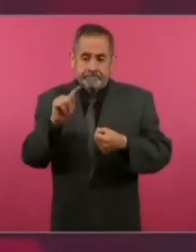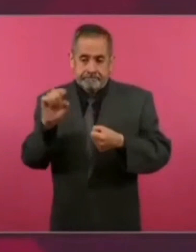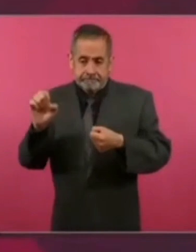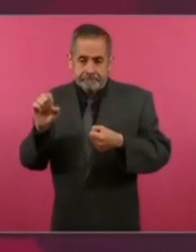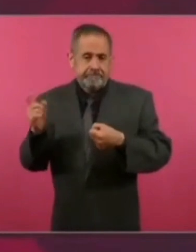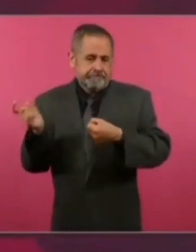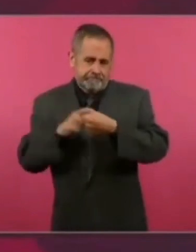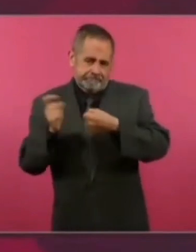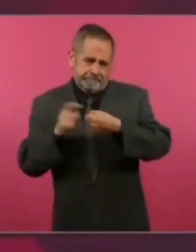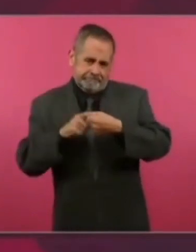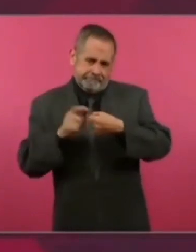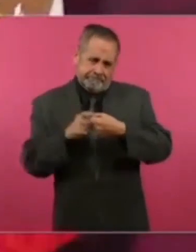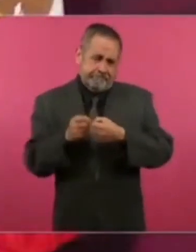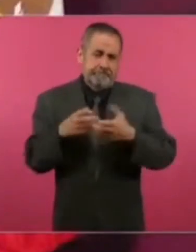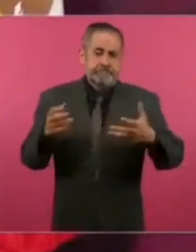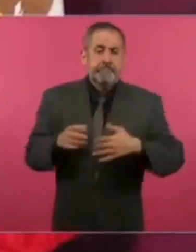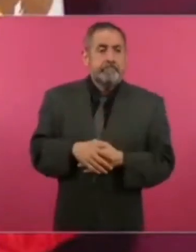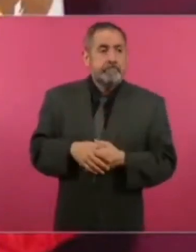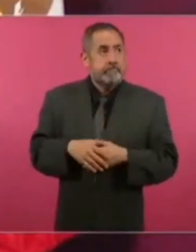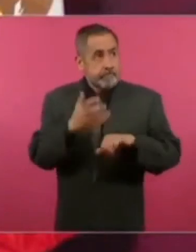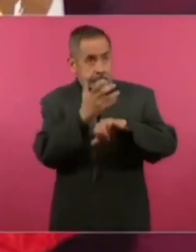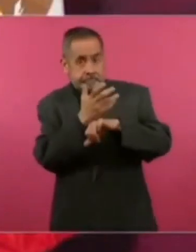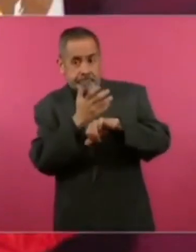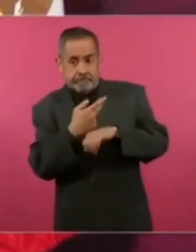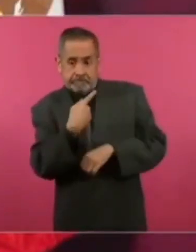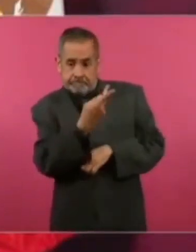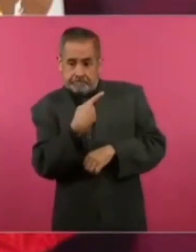principal socio comercial de Estados Unidos.